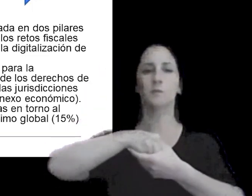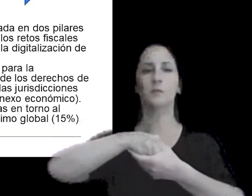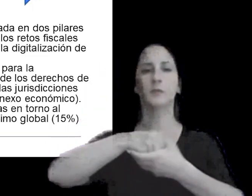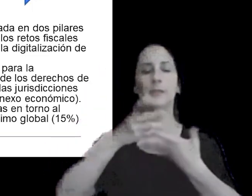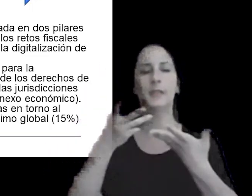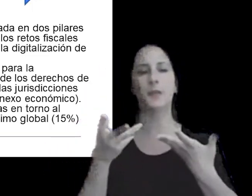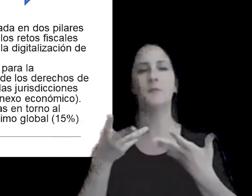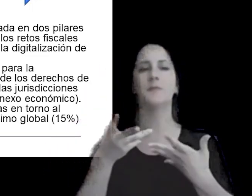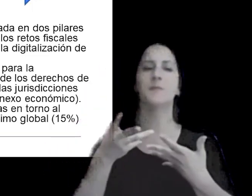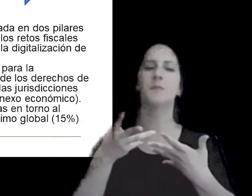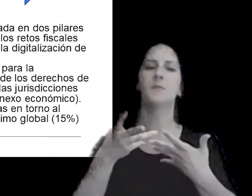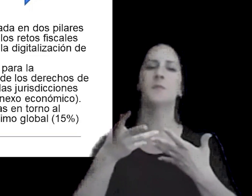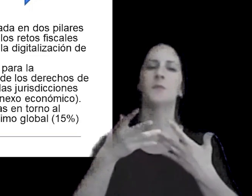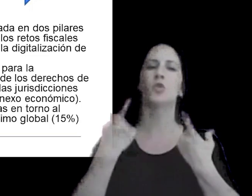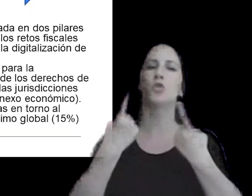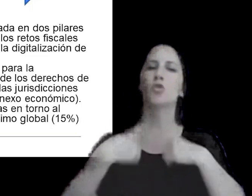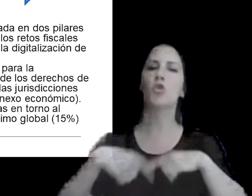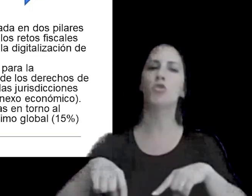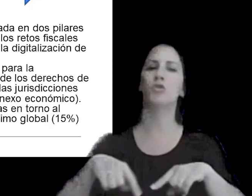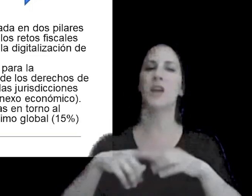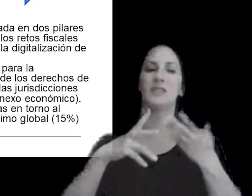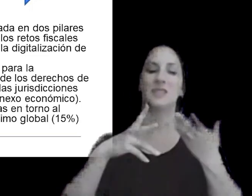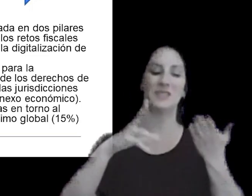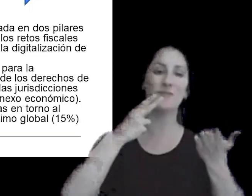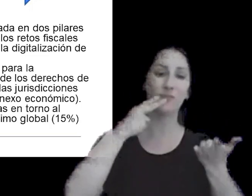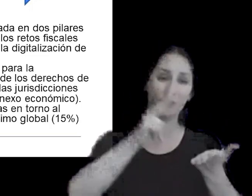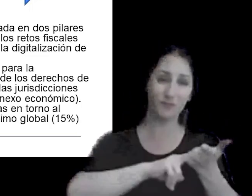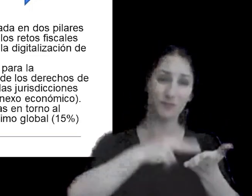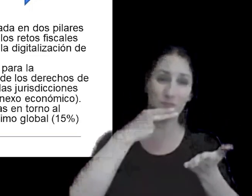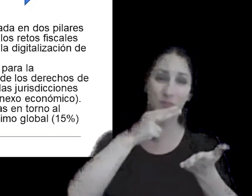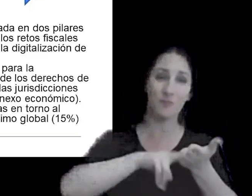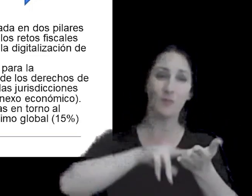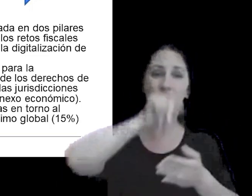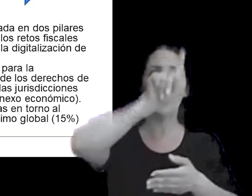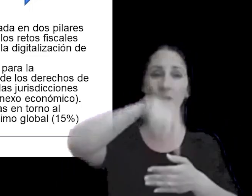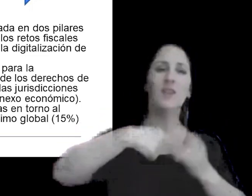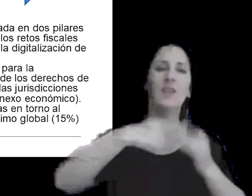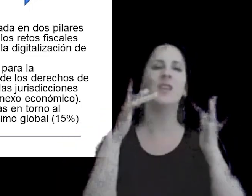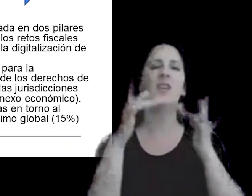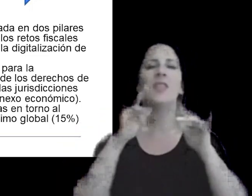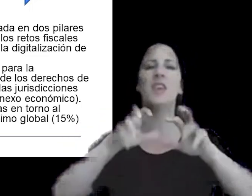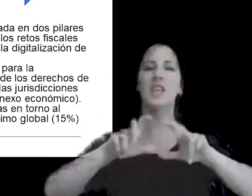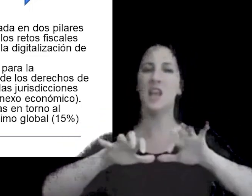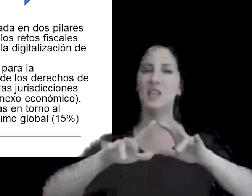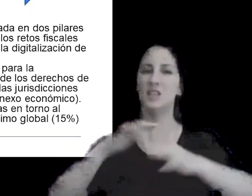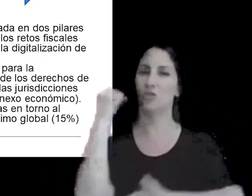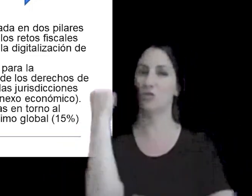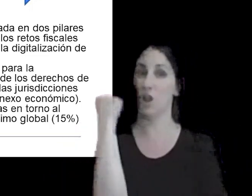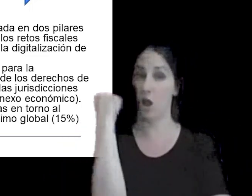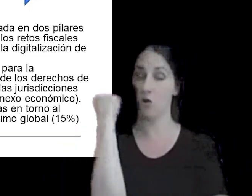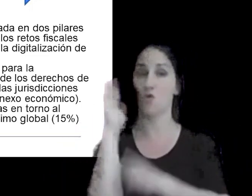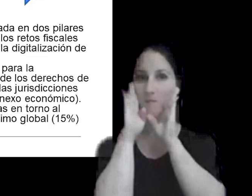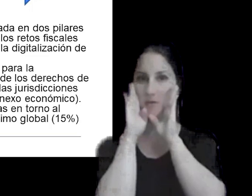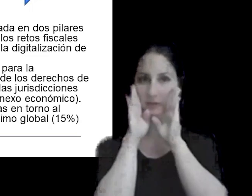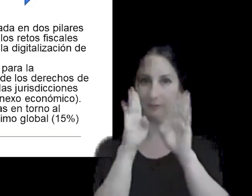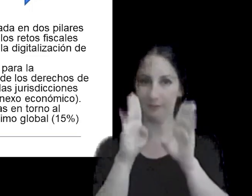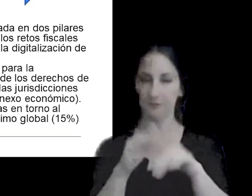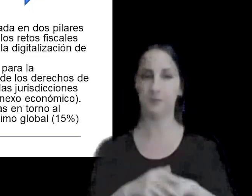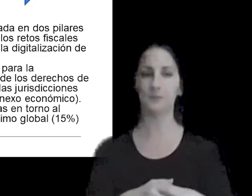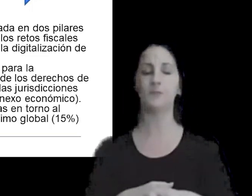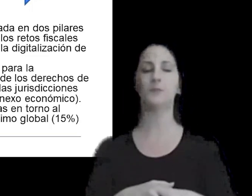abordar los retos fiscales derivados de la digitalización de la economía y es una